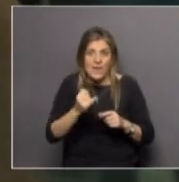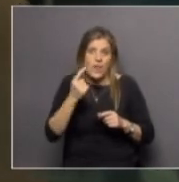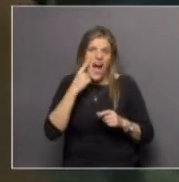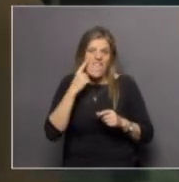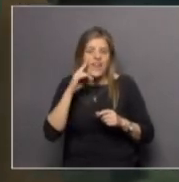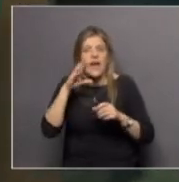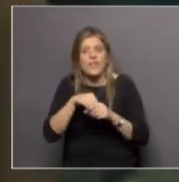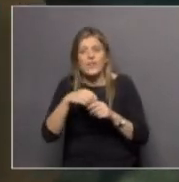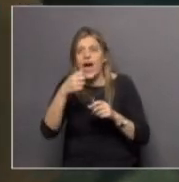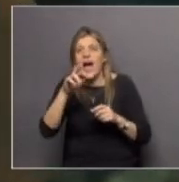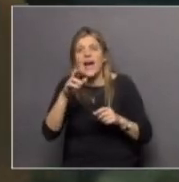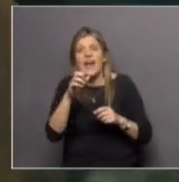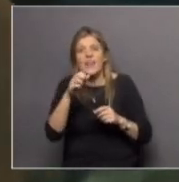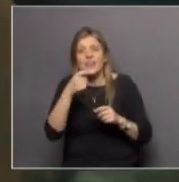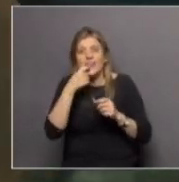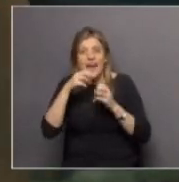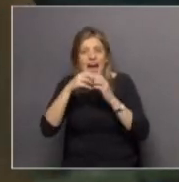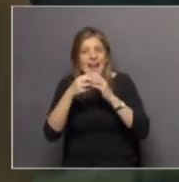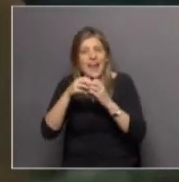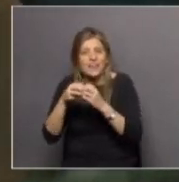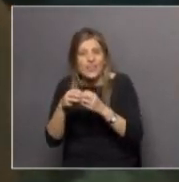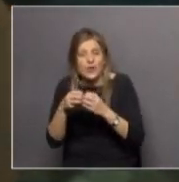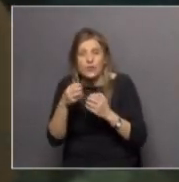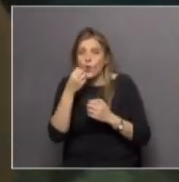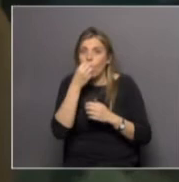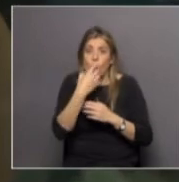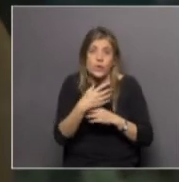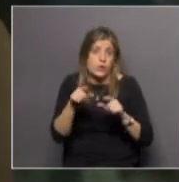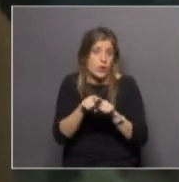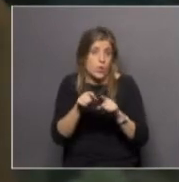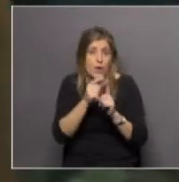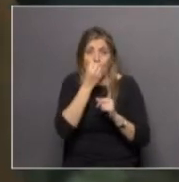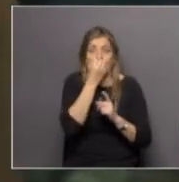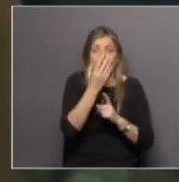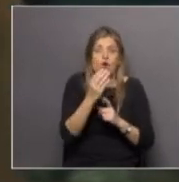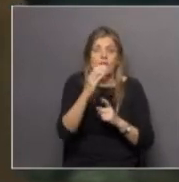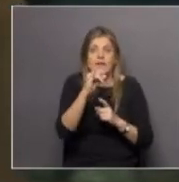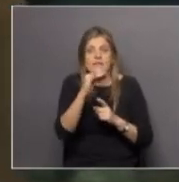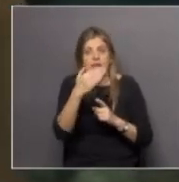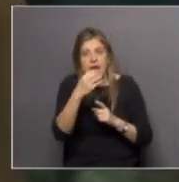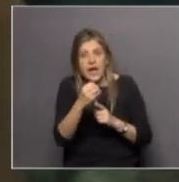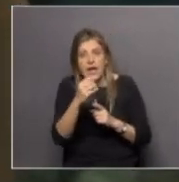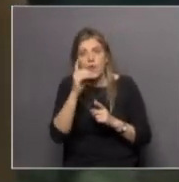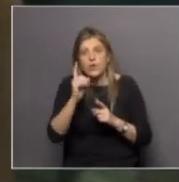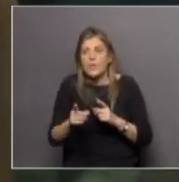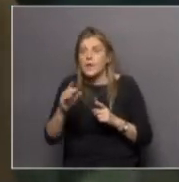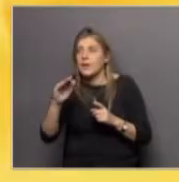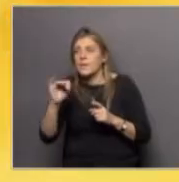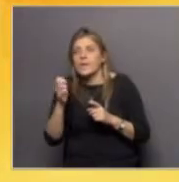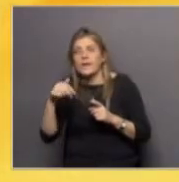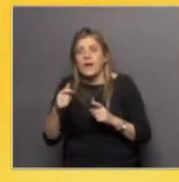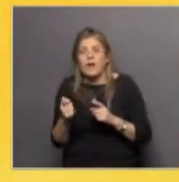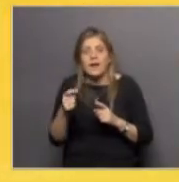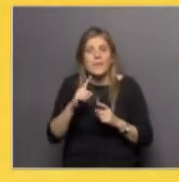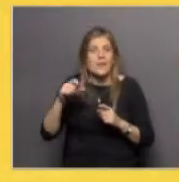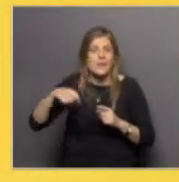arándanos también que han sido probados y los arándanos son tan buenos como la flor del ceibo o como los pigmentos de la pitanga, pero no son nuestros.